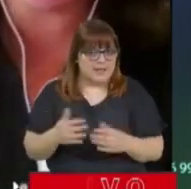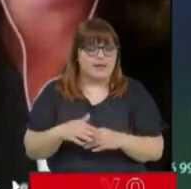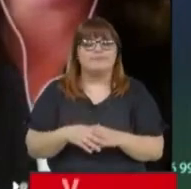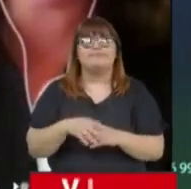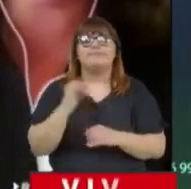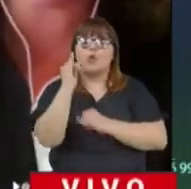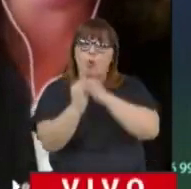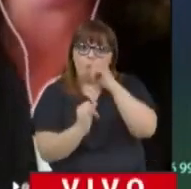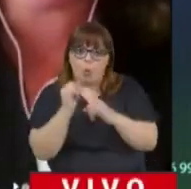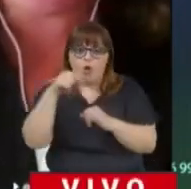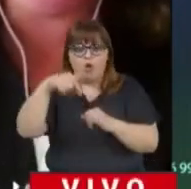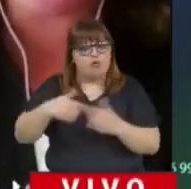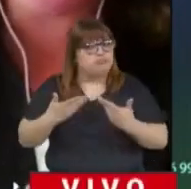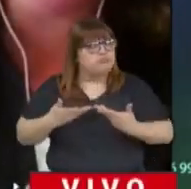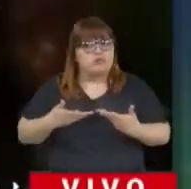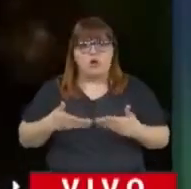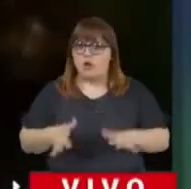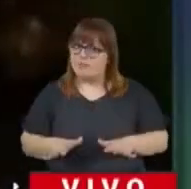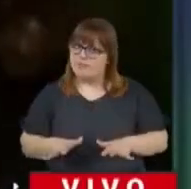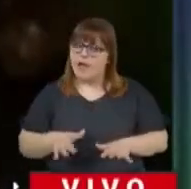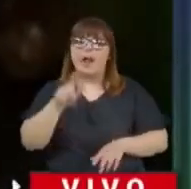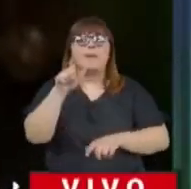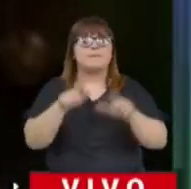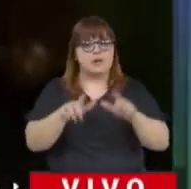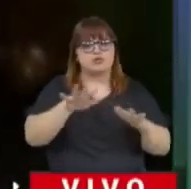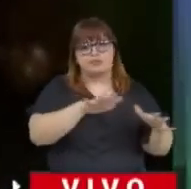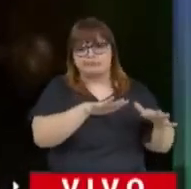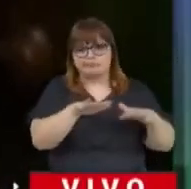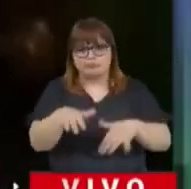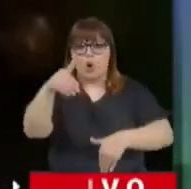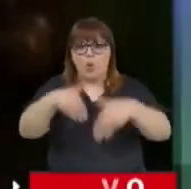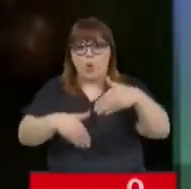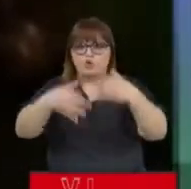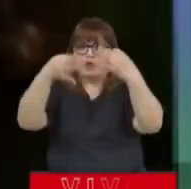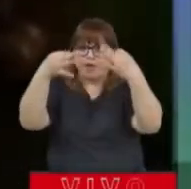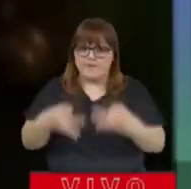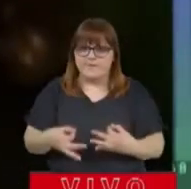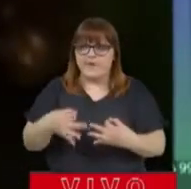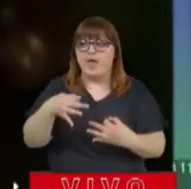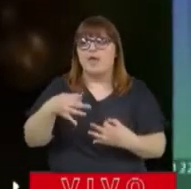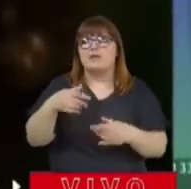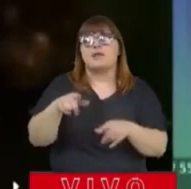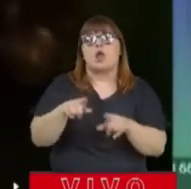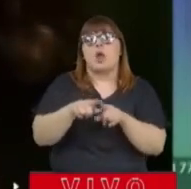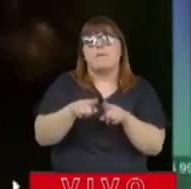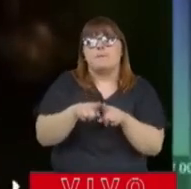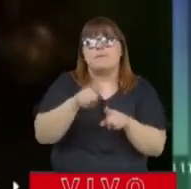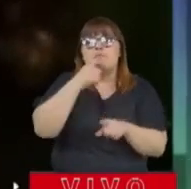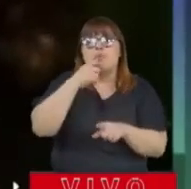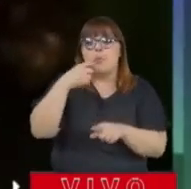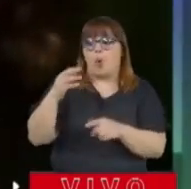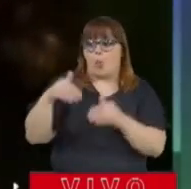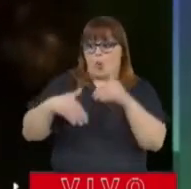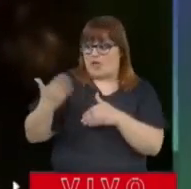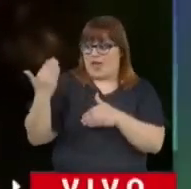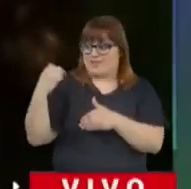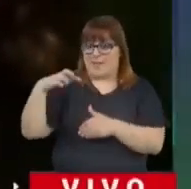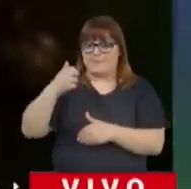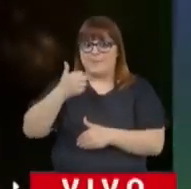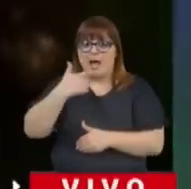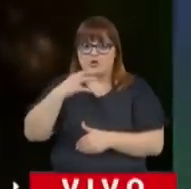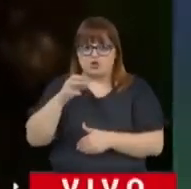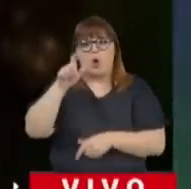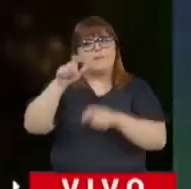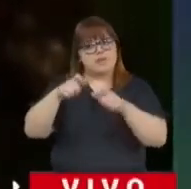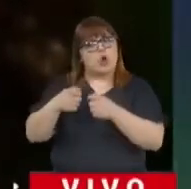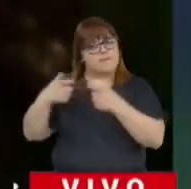básicamente estuvo con total normalidad, la gente pudo votar muy bien, a diferencia de las PASO, fue